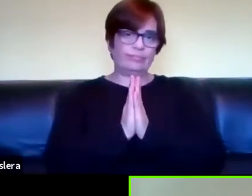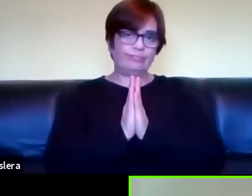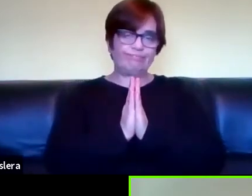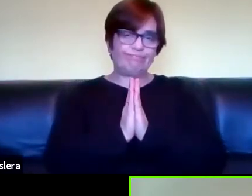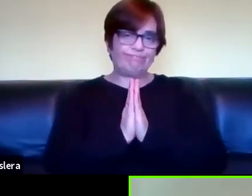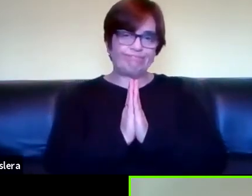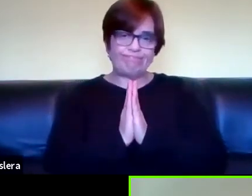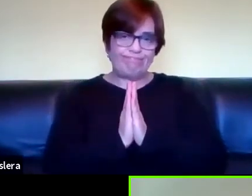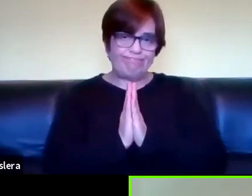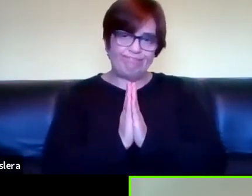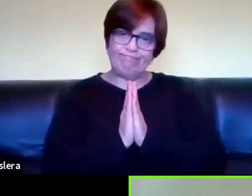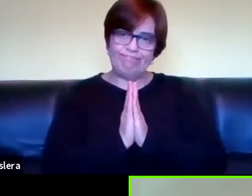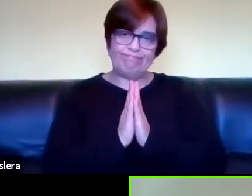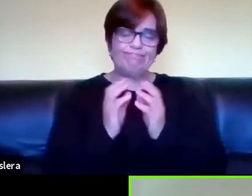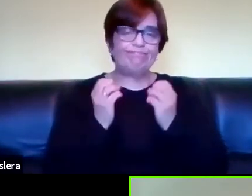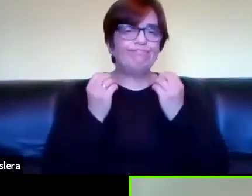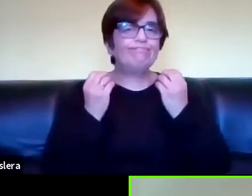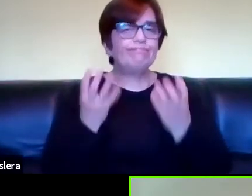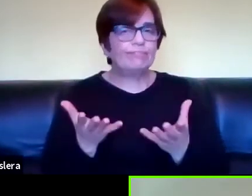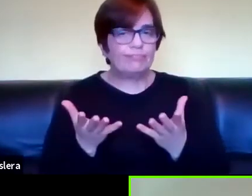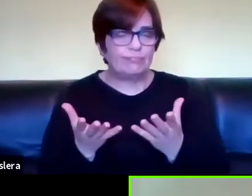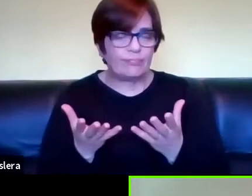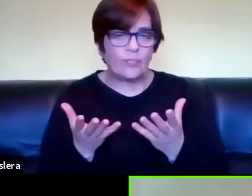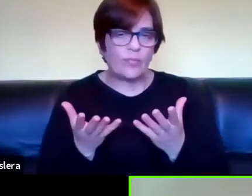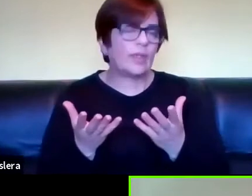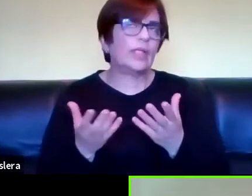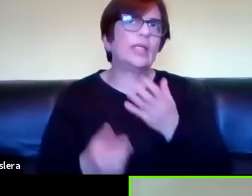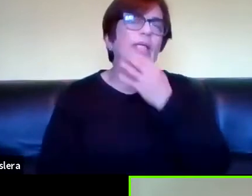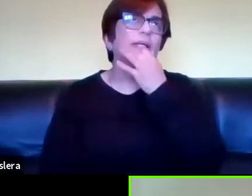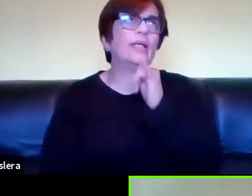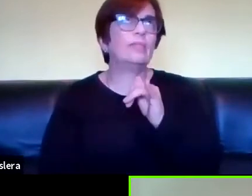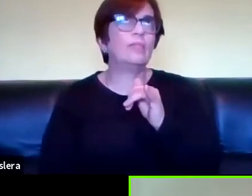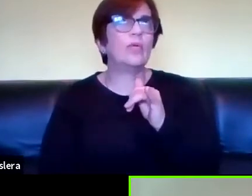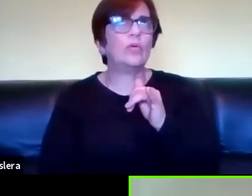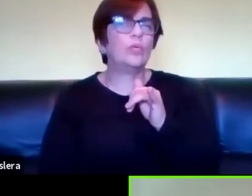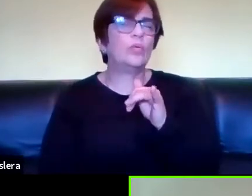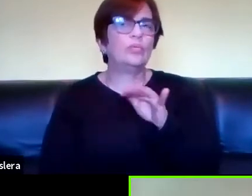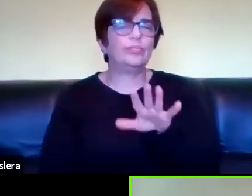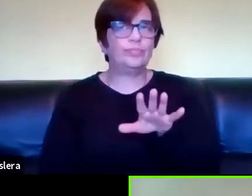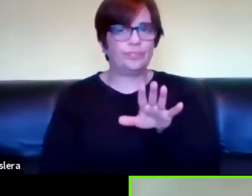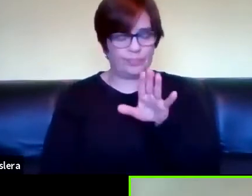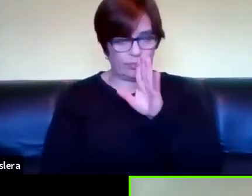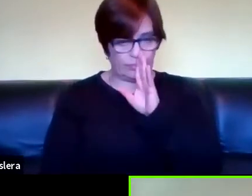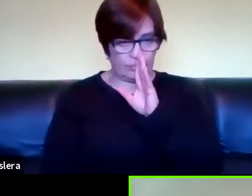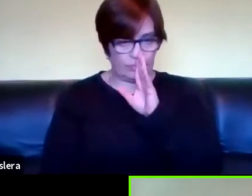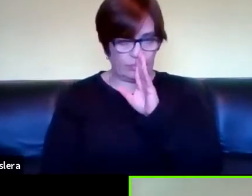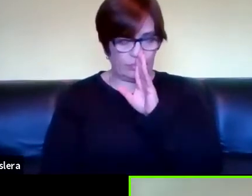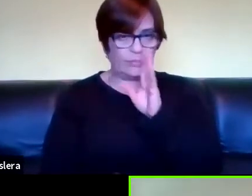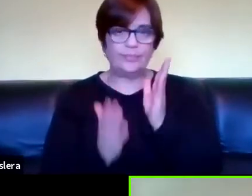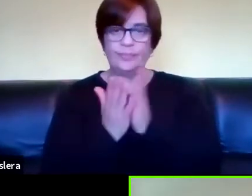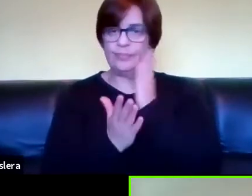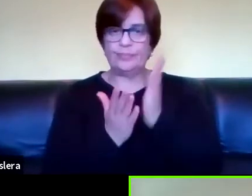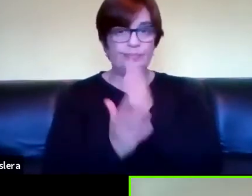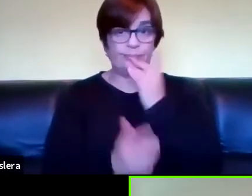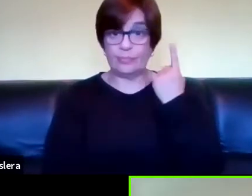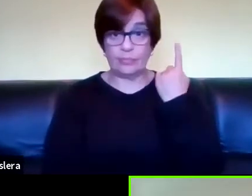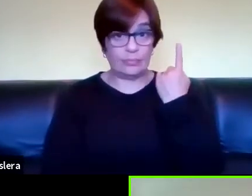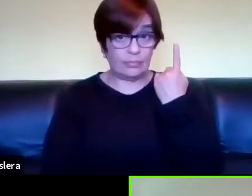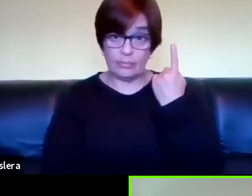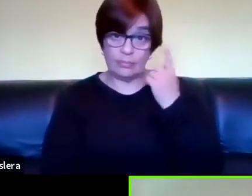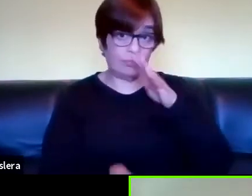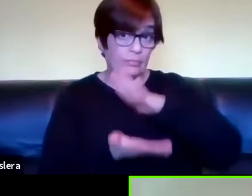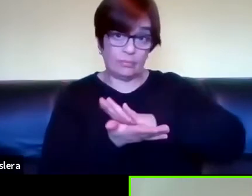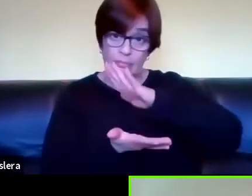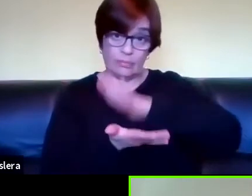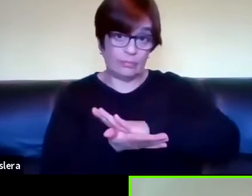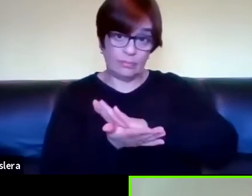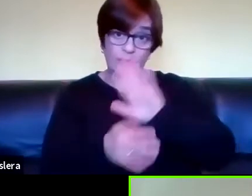porque este por ejemplo el primer libro que se imprime